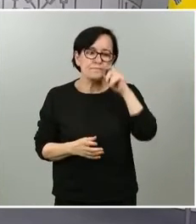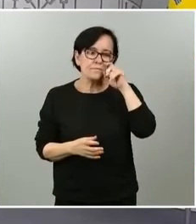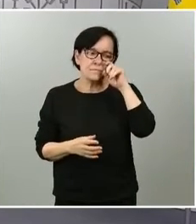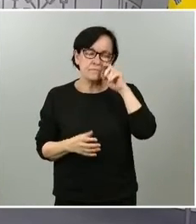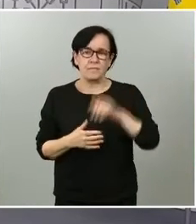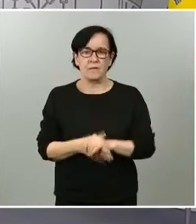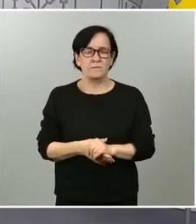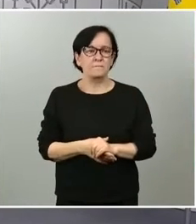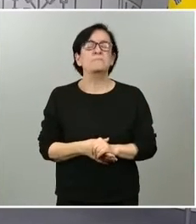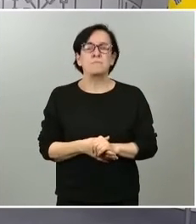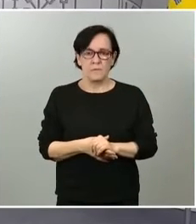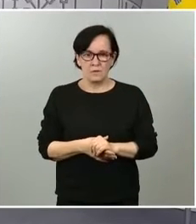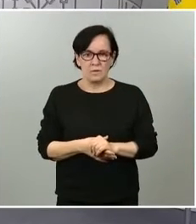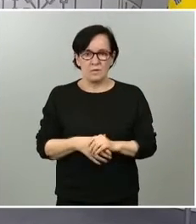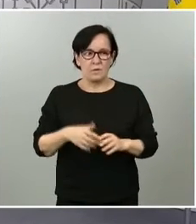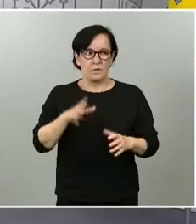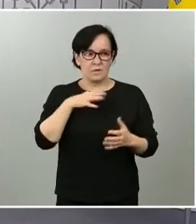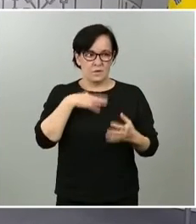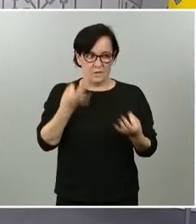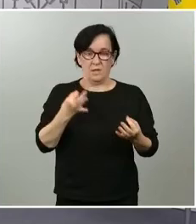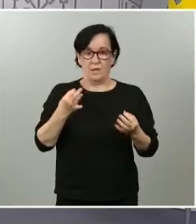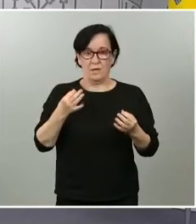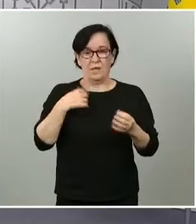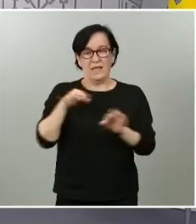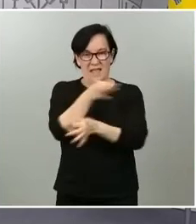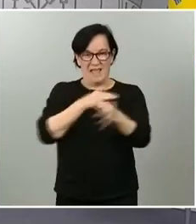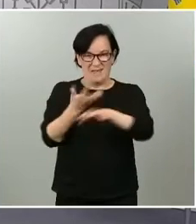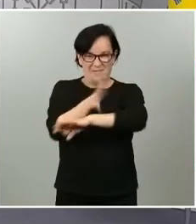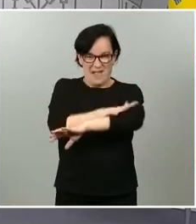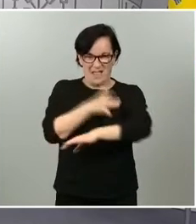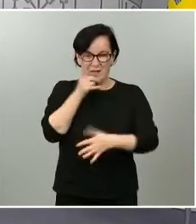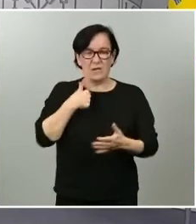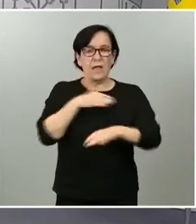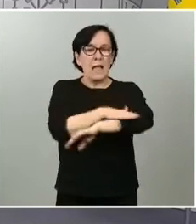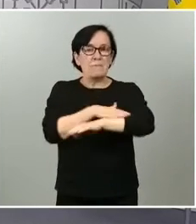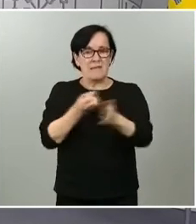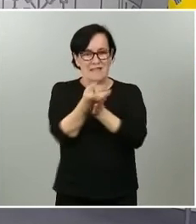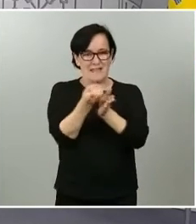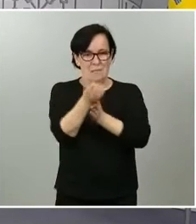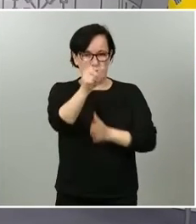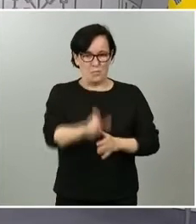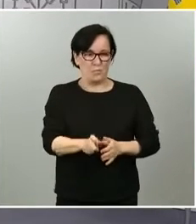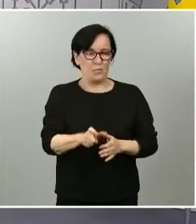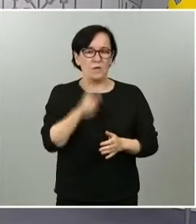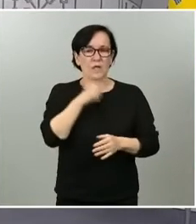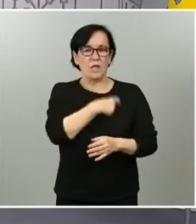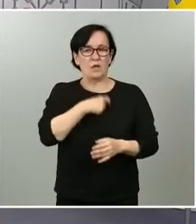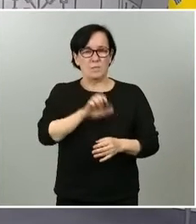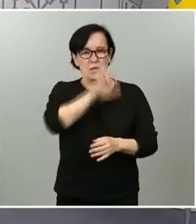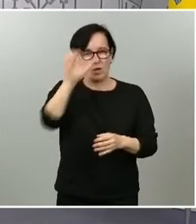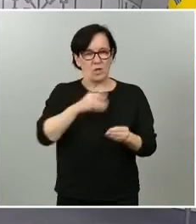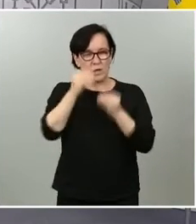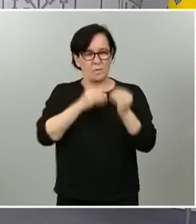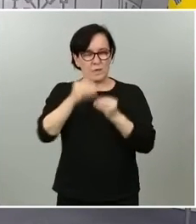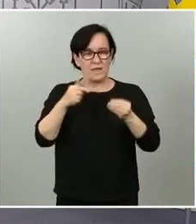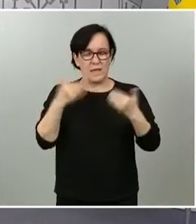Sí, hola. Soy IBE3, radio televisión de las Islas Valerares. Para la ministra portavoz, la Comisión Europea debería establecer este miércoles